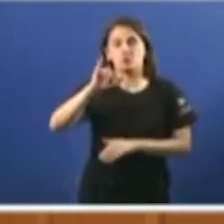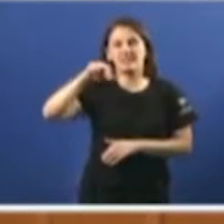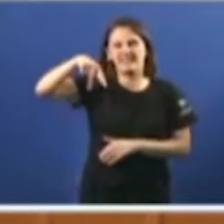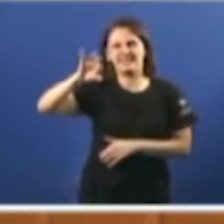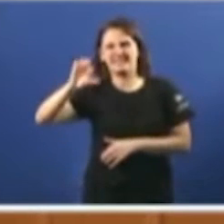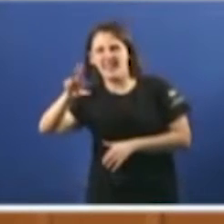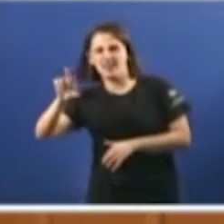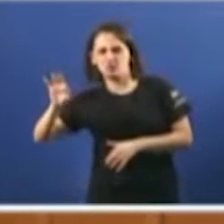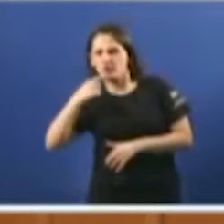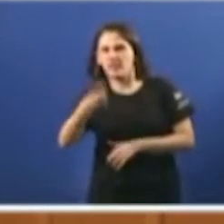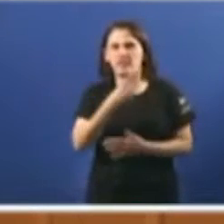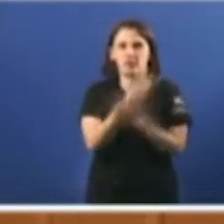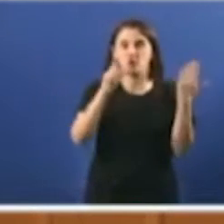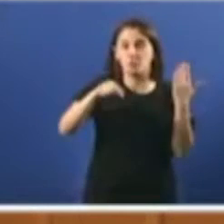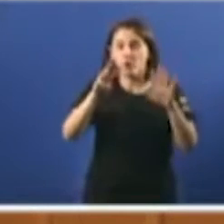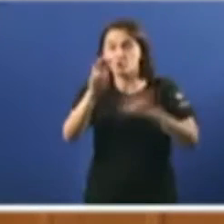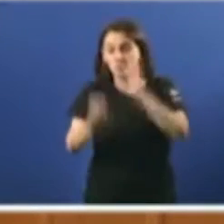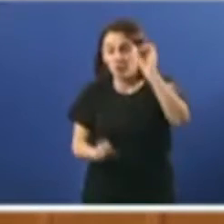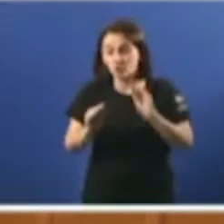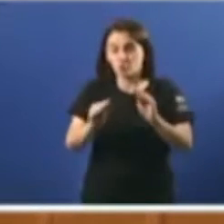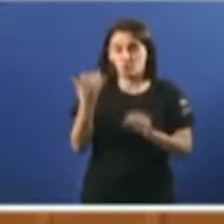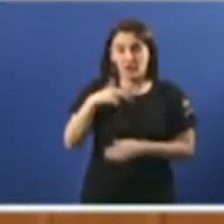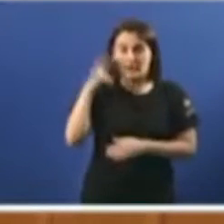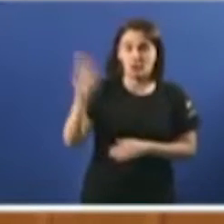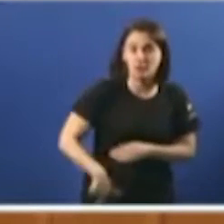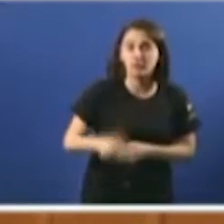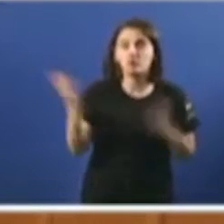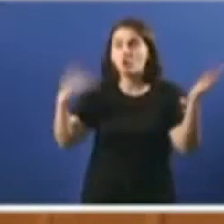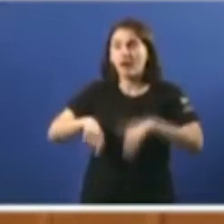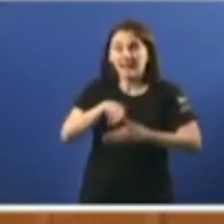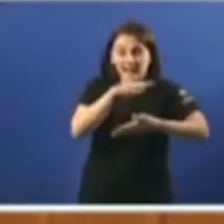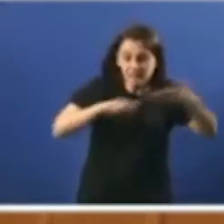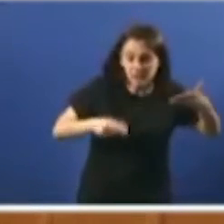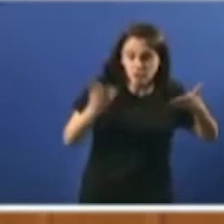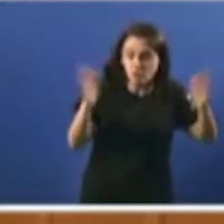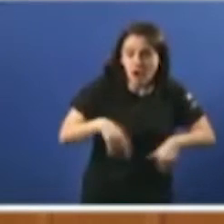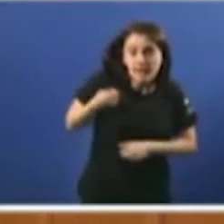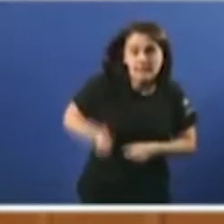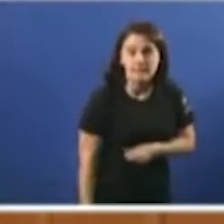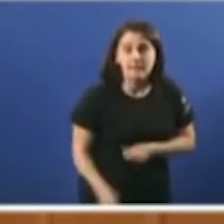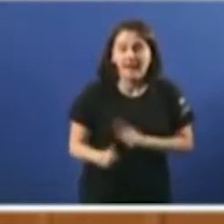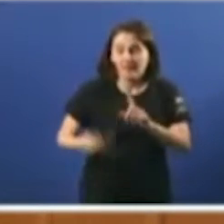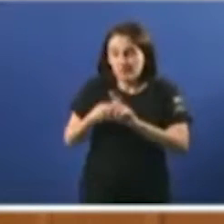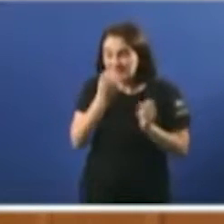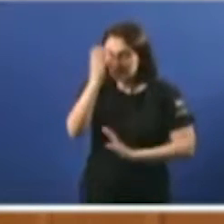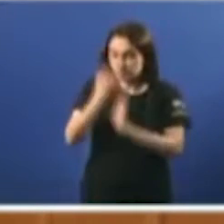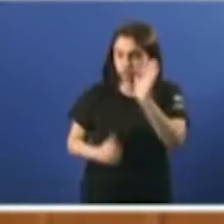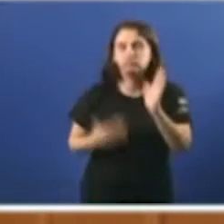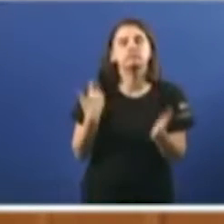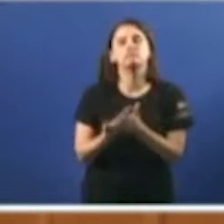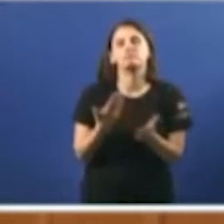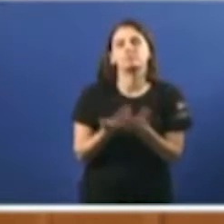o 18,8% das persoas con dereitos reconhecidos non teñen prestación en Galicia. Ademais, o informe demostra que se está